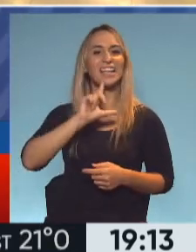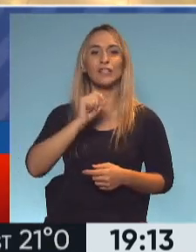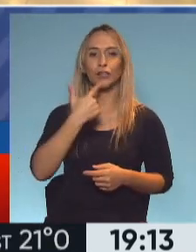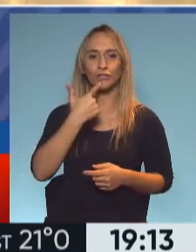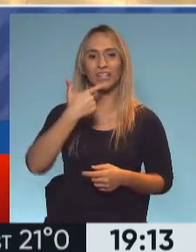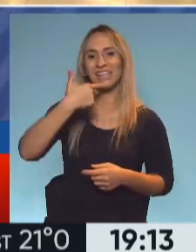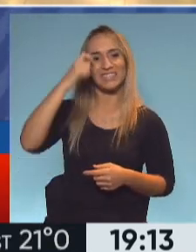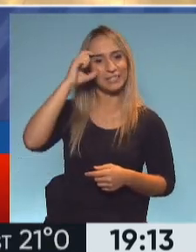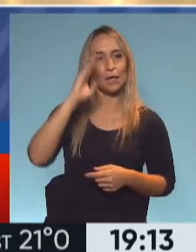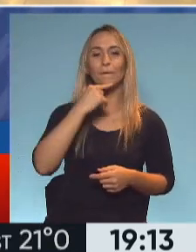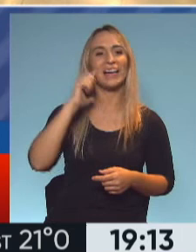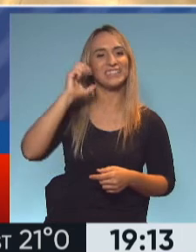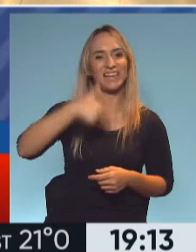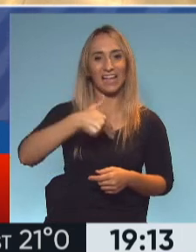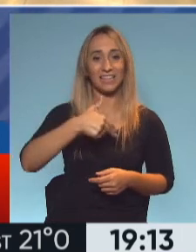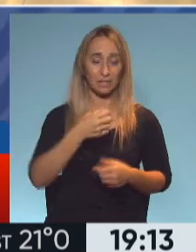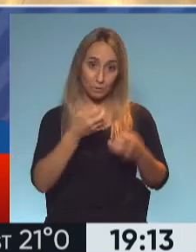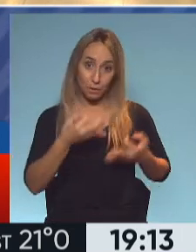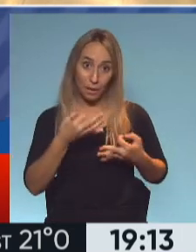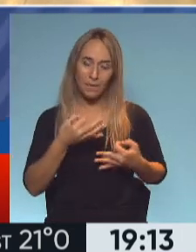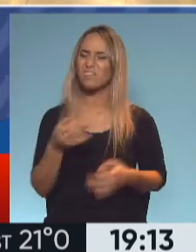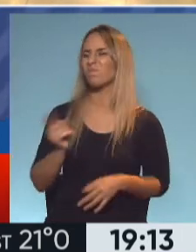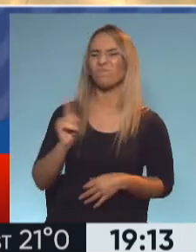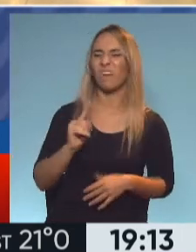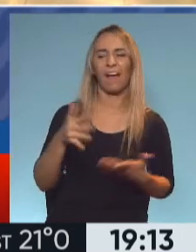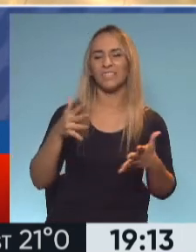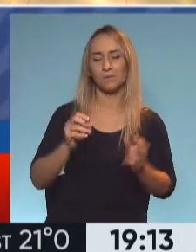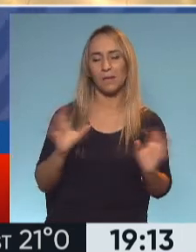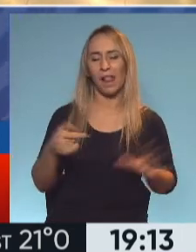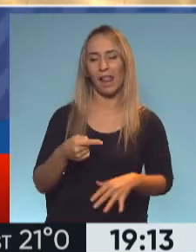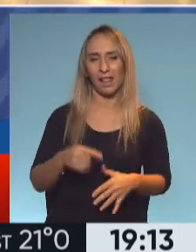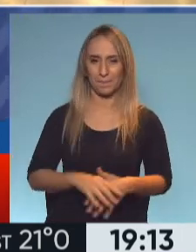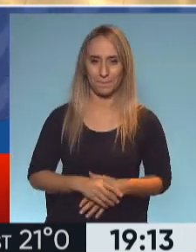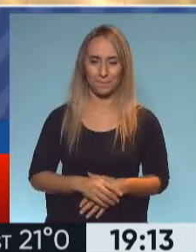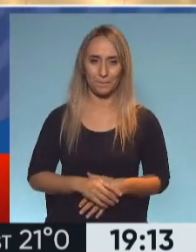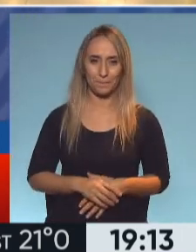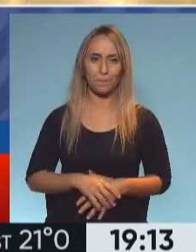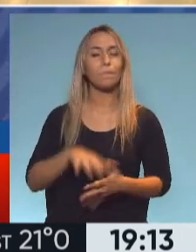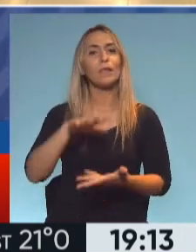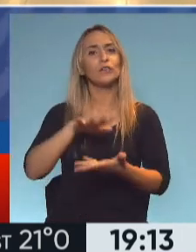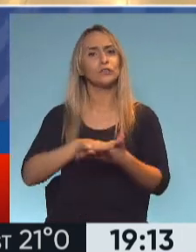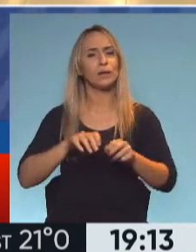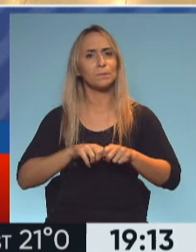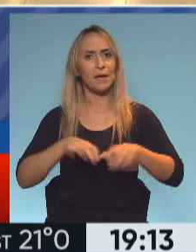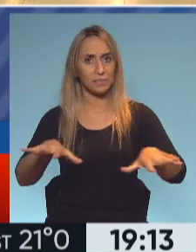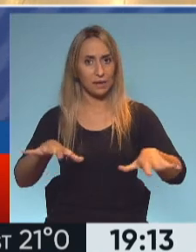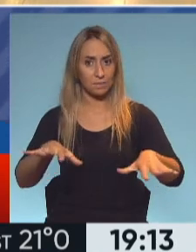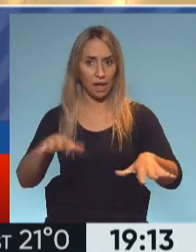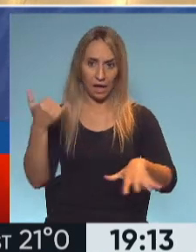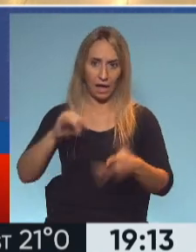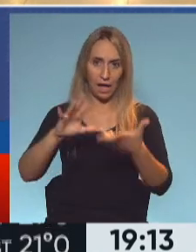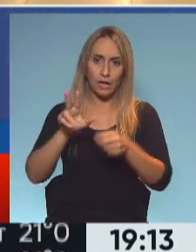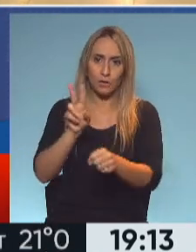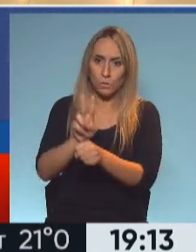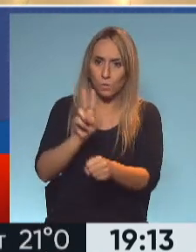¿Se porta bien? No, a veces no. ¿No? A ver, con respecto a la pandemia, ¿toman recaudos,